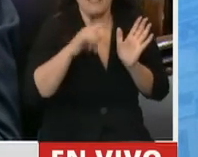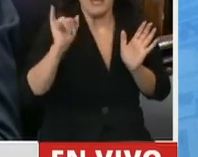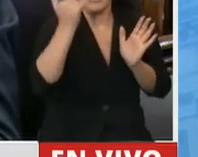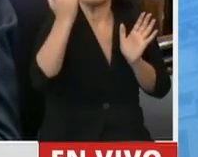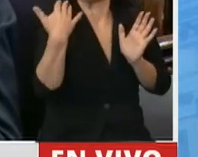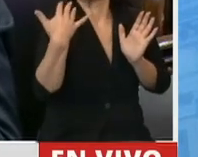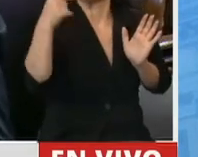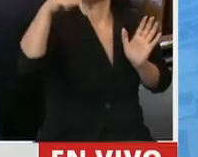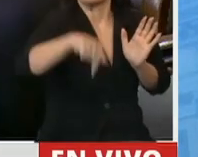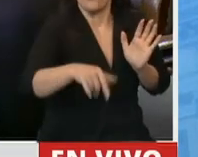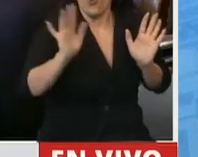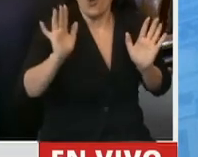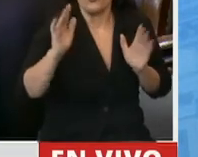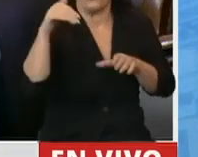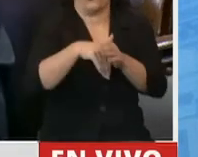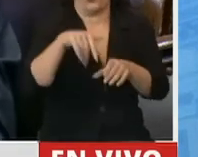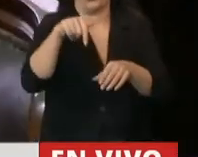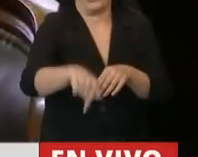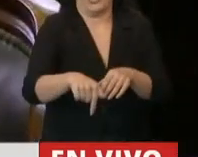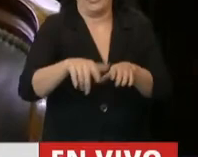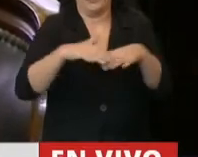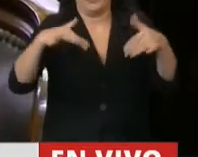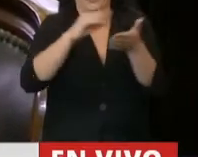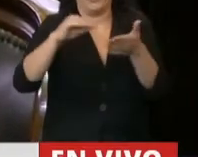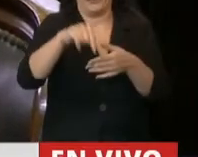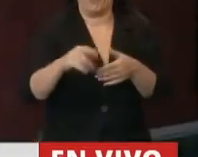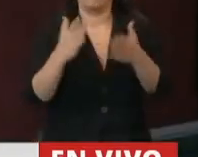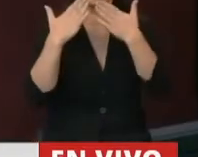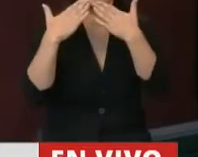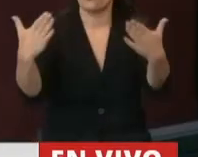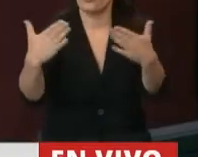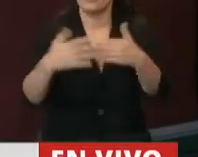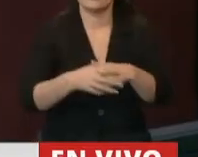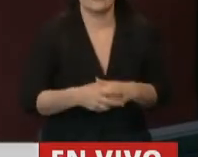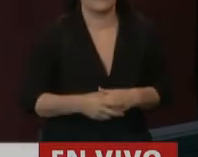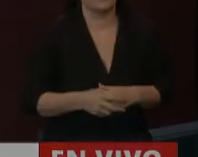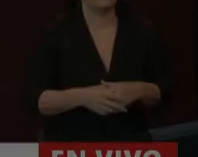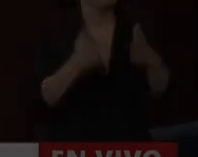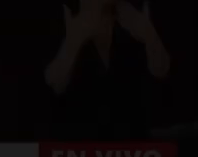podemos votar en este recinto. Muchísimas gracias. Gracias, diputado.